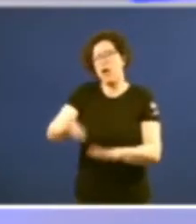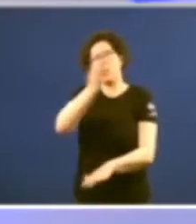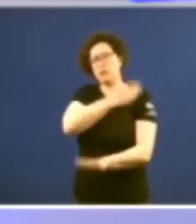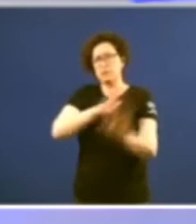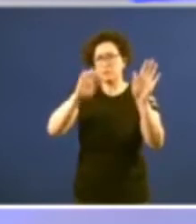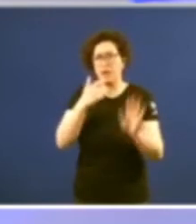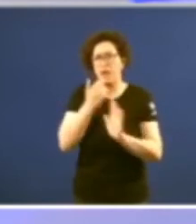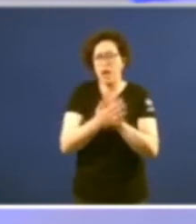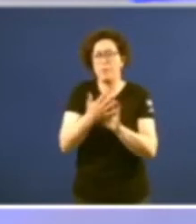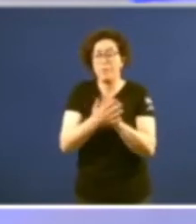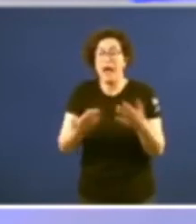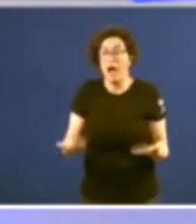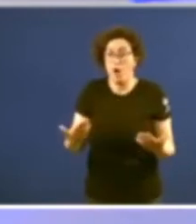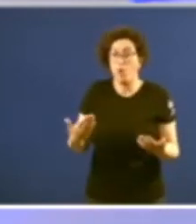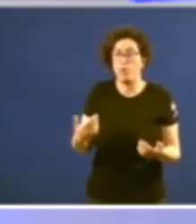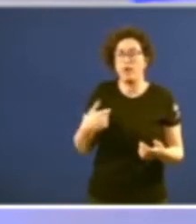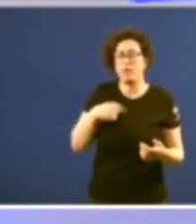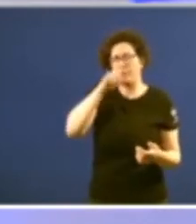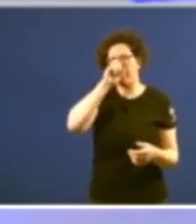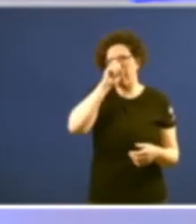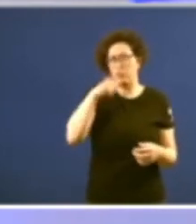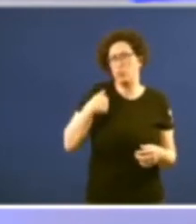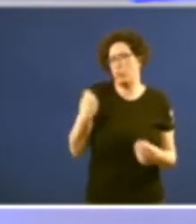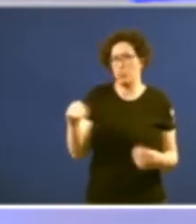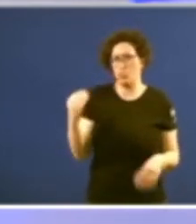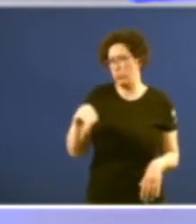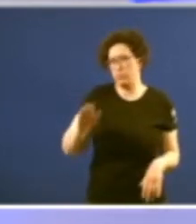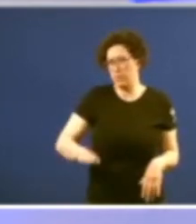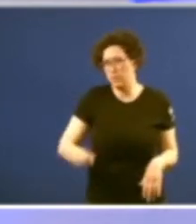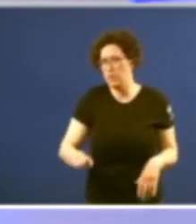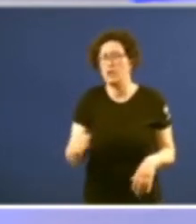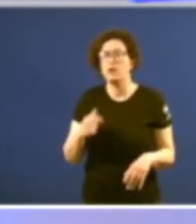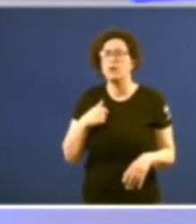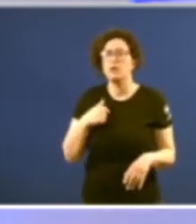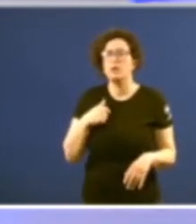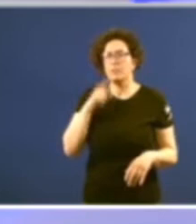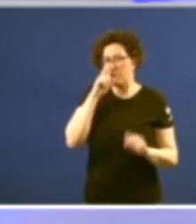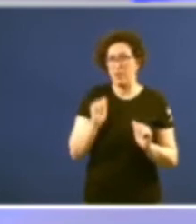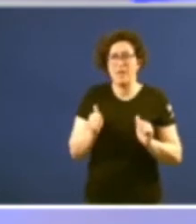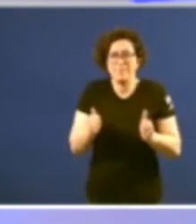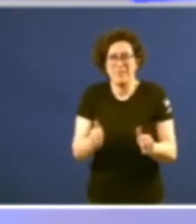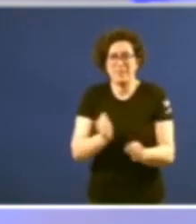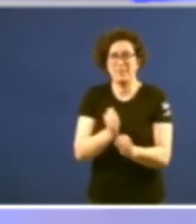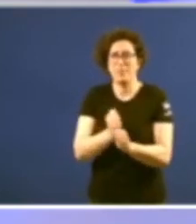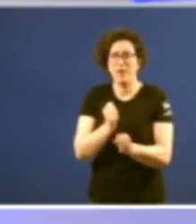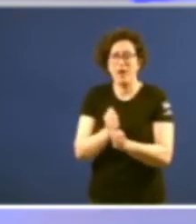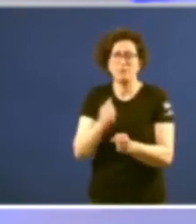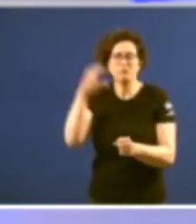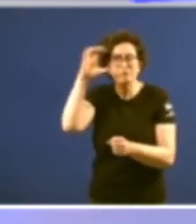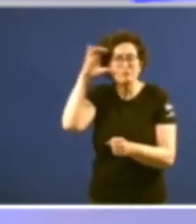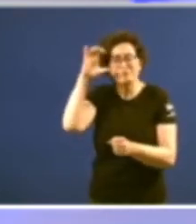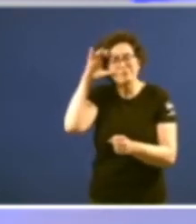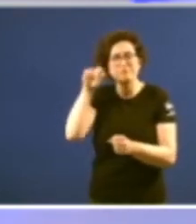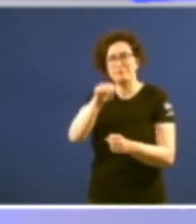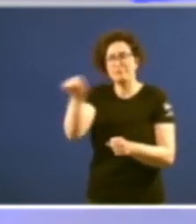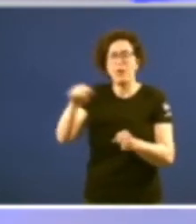agora mesmo eu ainda lembro cando era un rapaz estaba empezando a traballar escoitaba nas